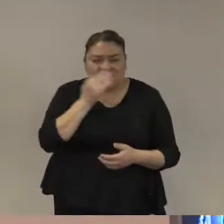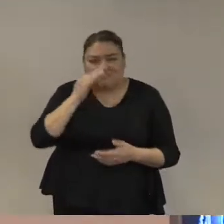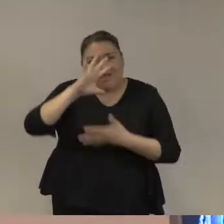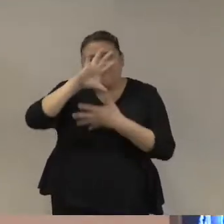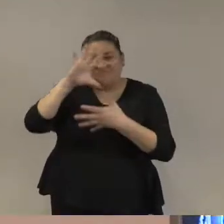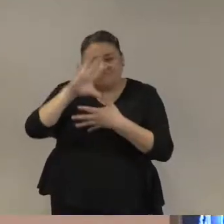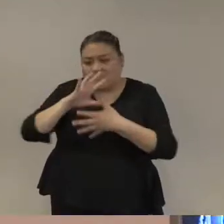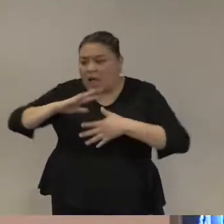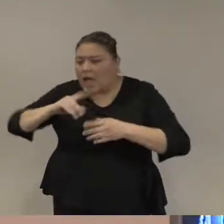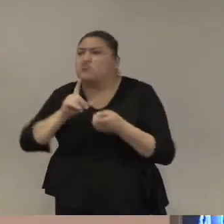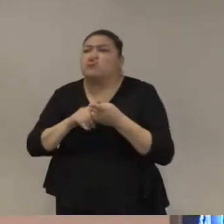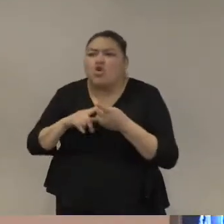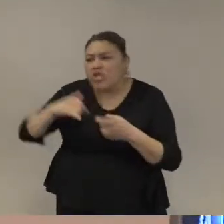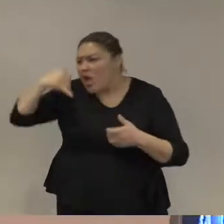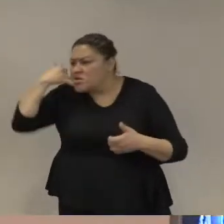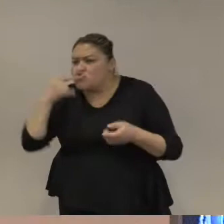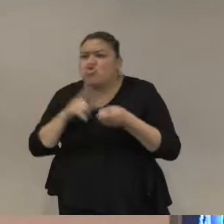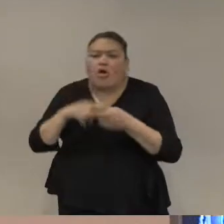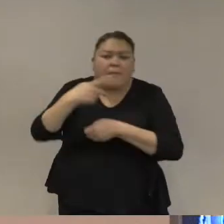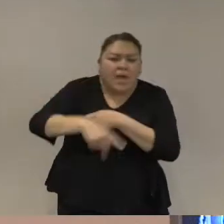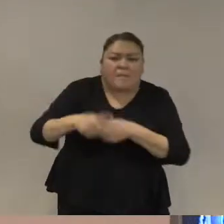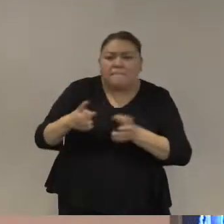identificar las zonas que más cubrimiento